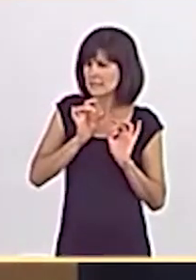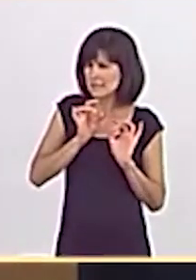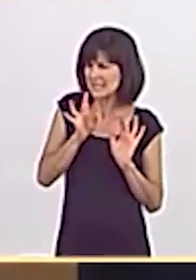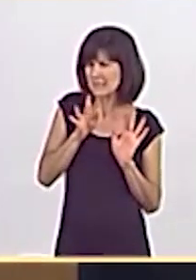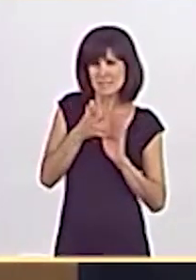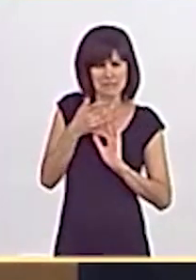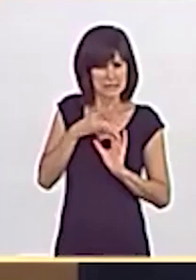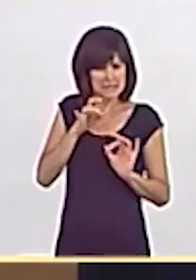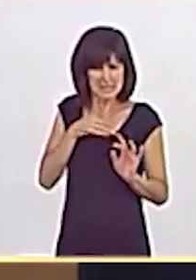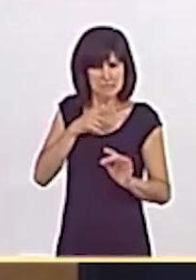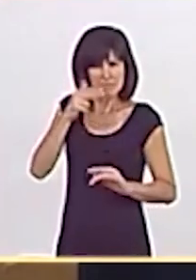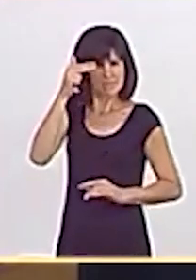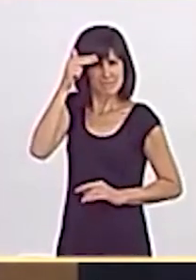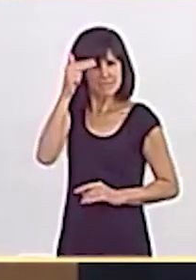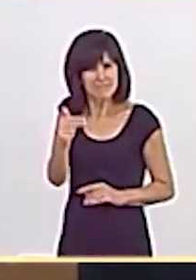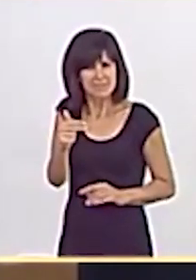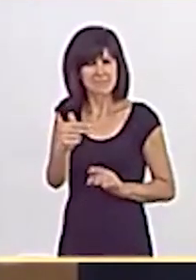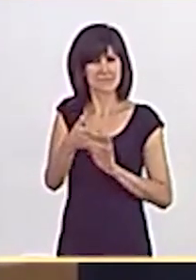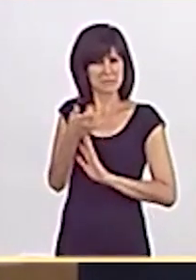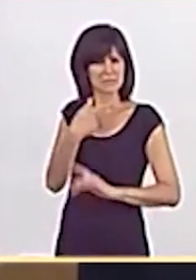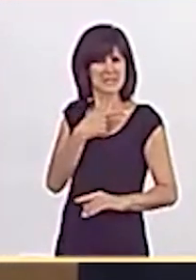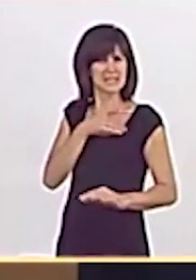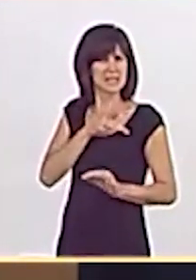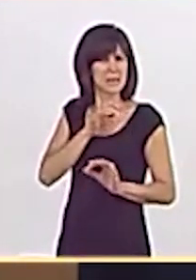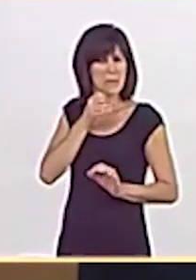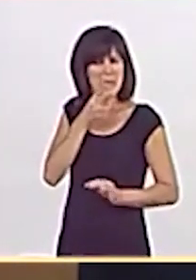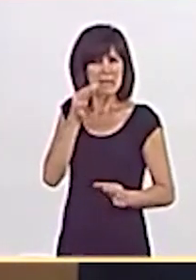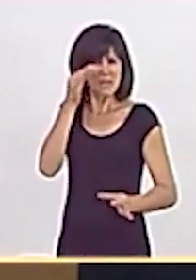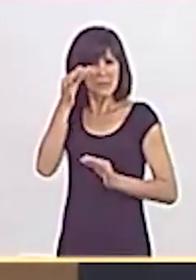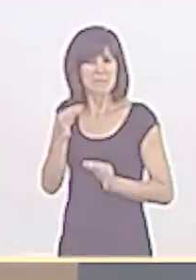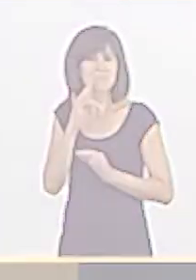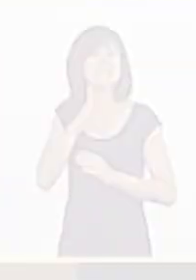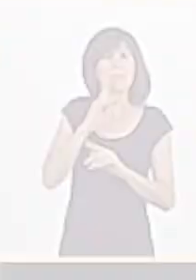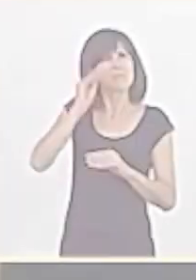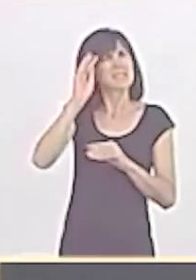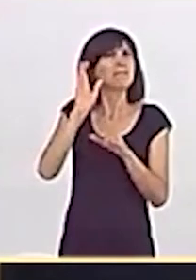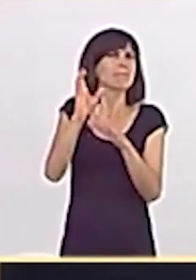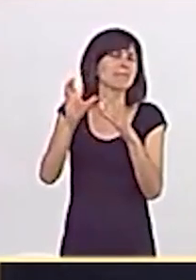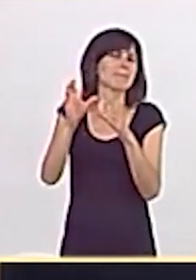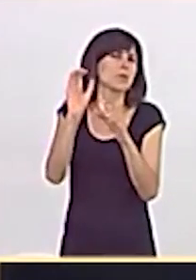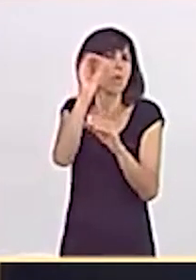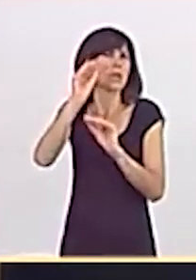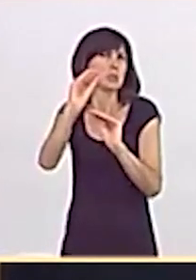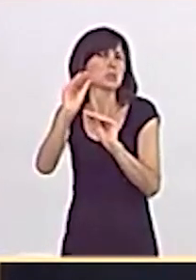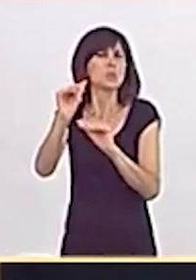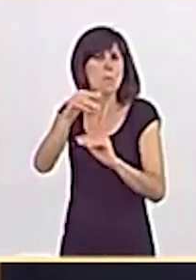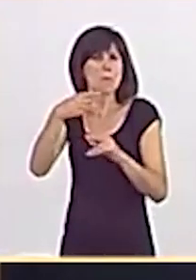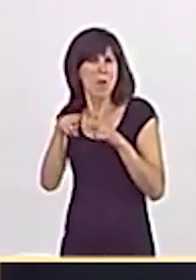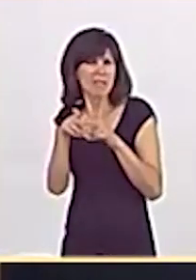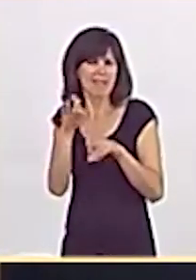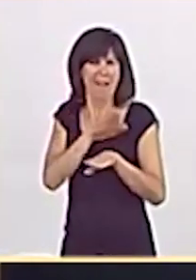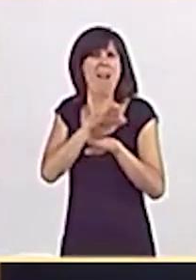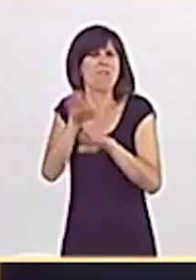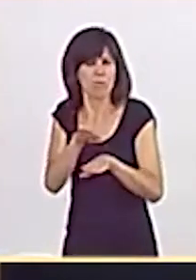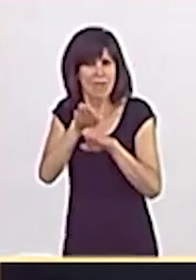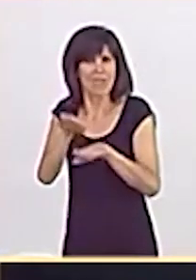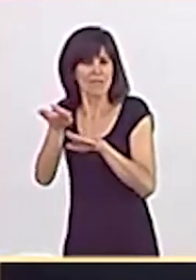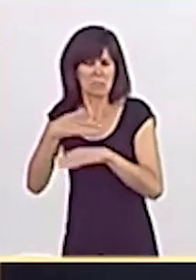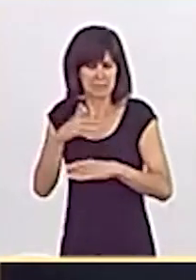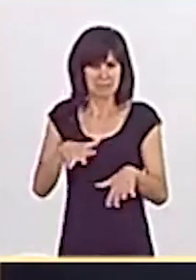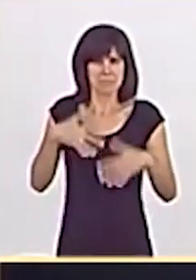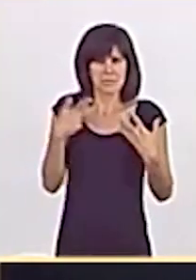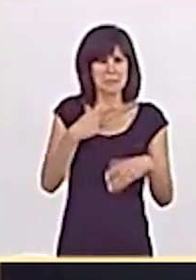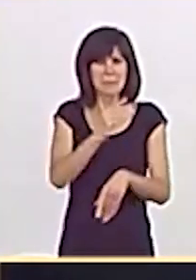respetuosa con la separación de poderes y con la independencia del Poder Judicial. Y además me sorprende, señoría, que me haga usted esta